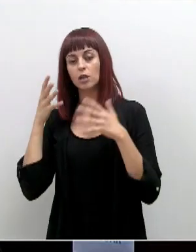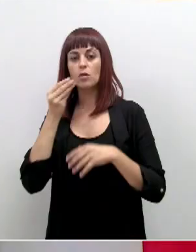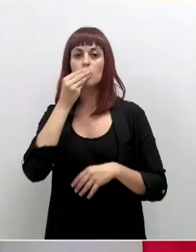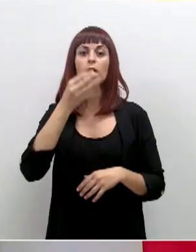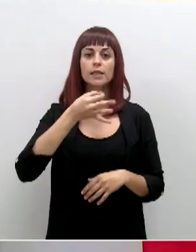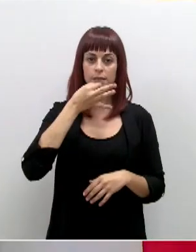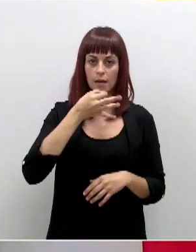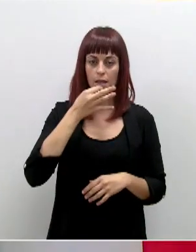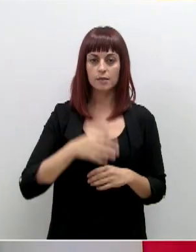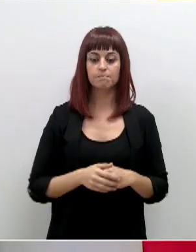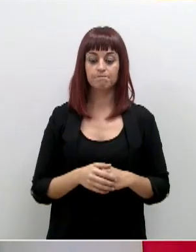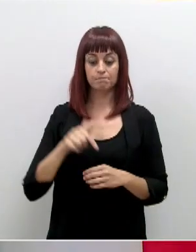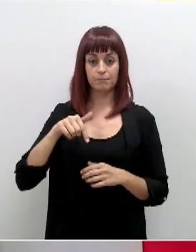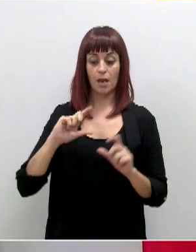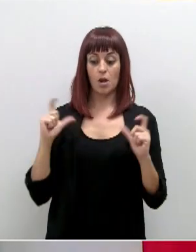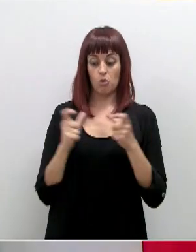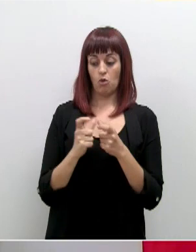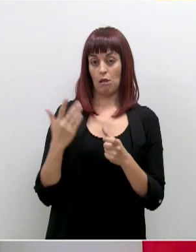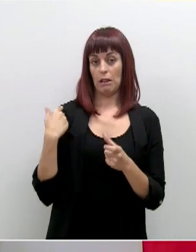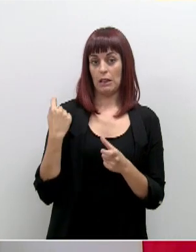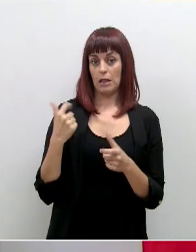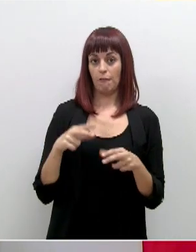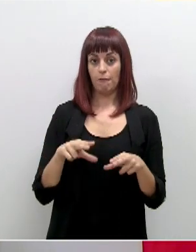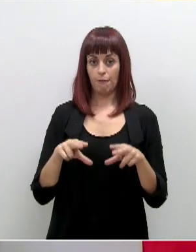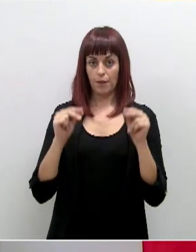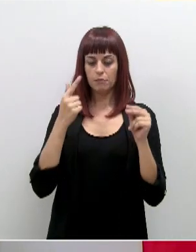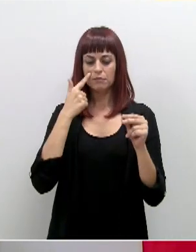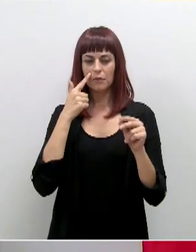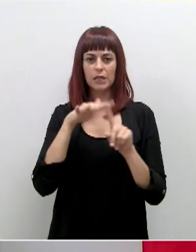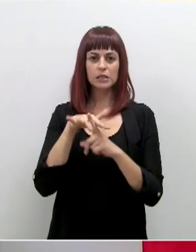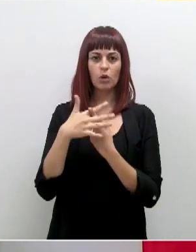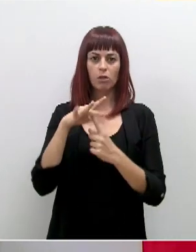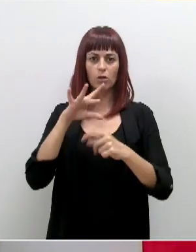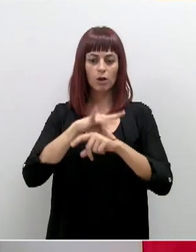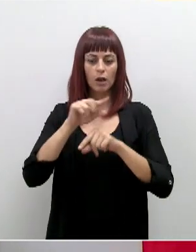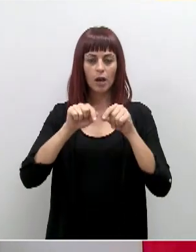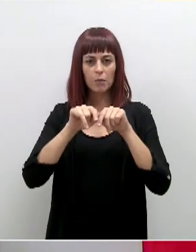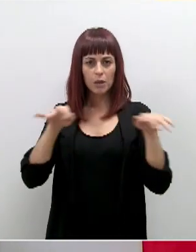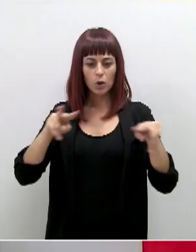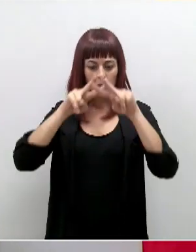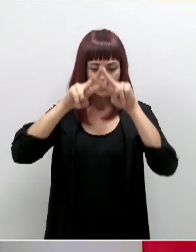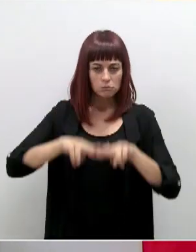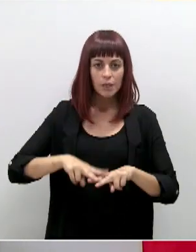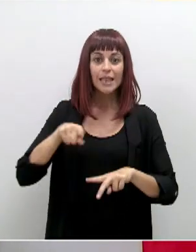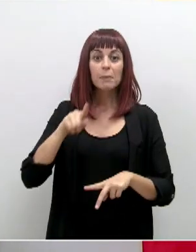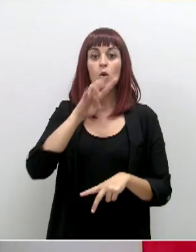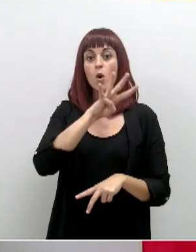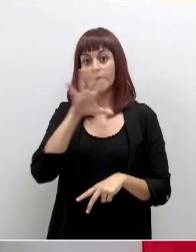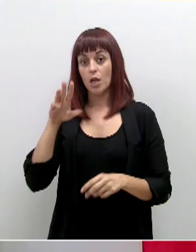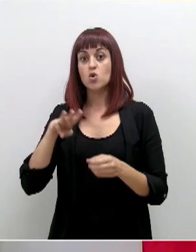tardes. En la reunión que acabamos de tener, hemos podido analizar la situación epidemiológica de la región y de los 45 municipios,